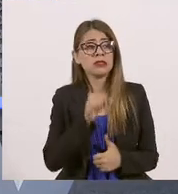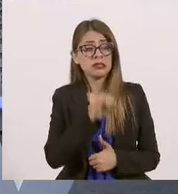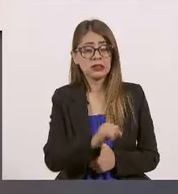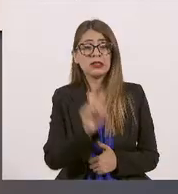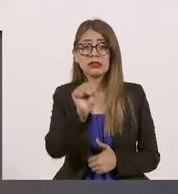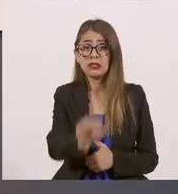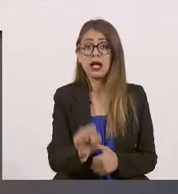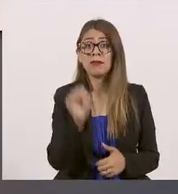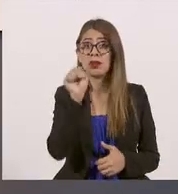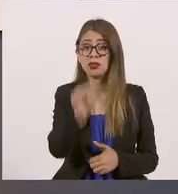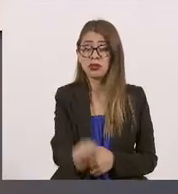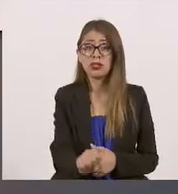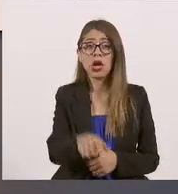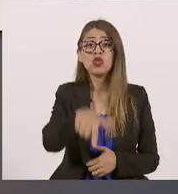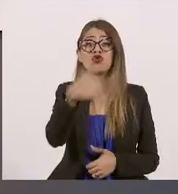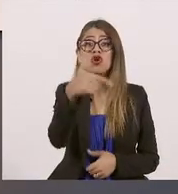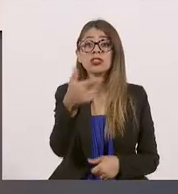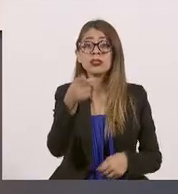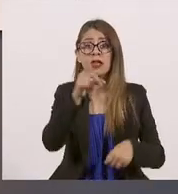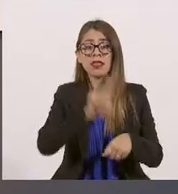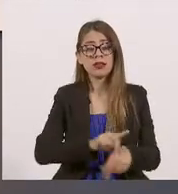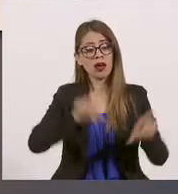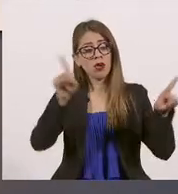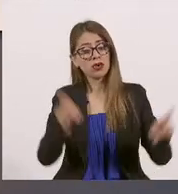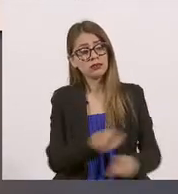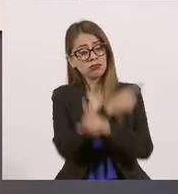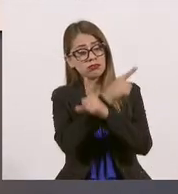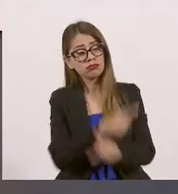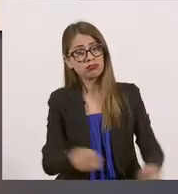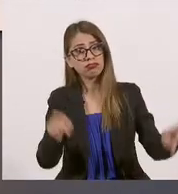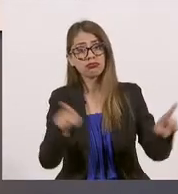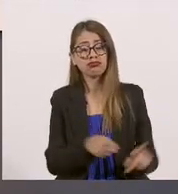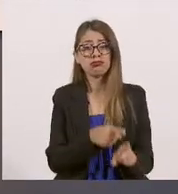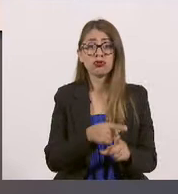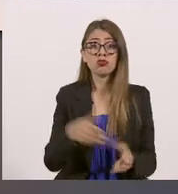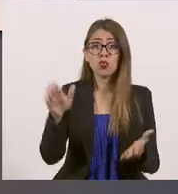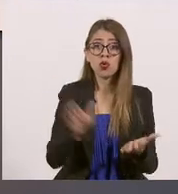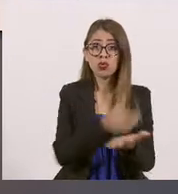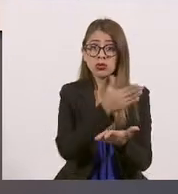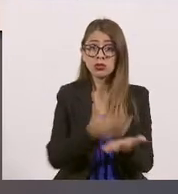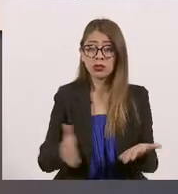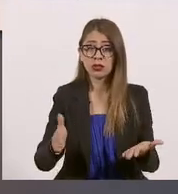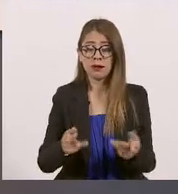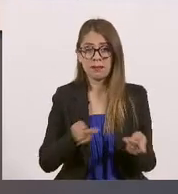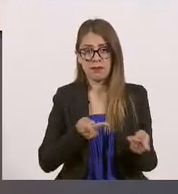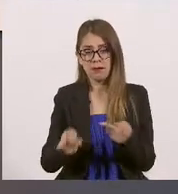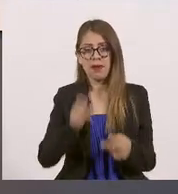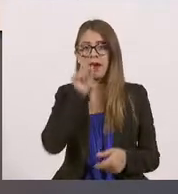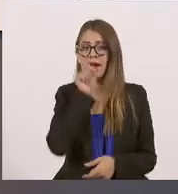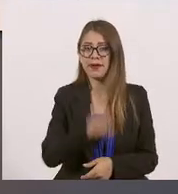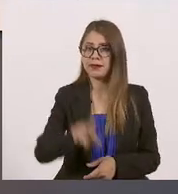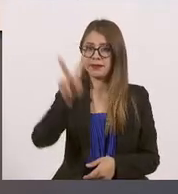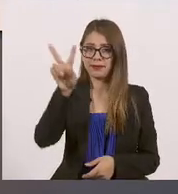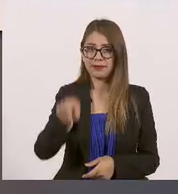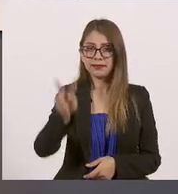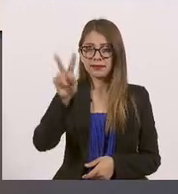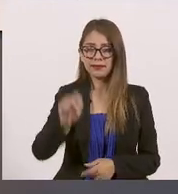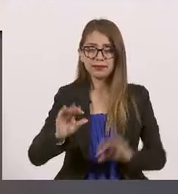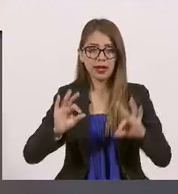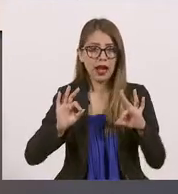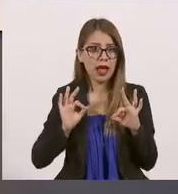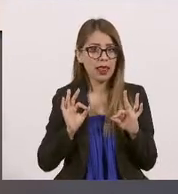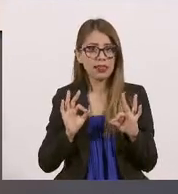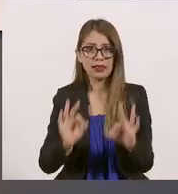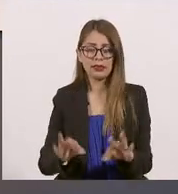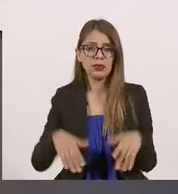12 del día nuestra orquesta está presentando su segunda temporada justamente a través de Jalisco TV, con una calidad además